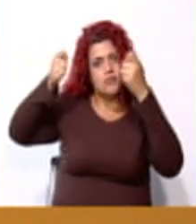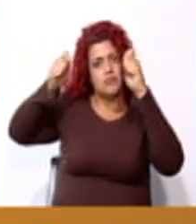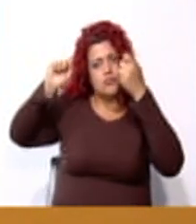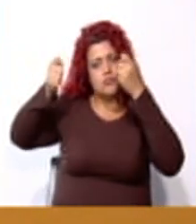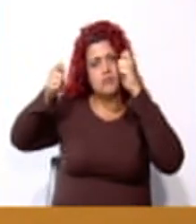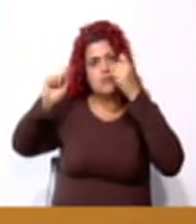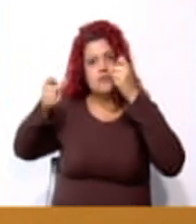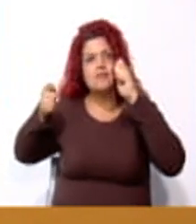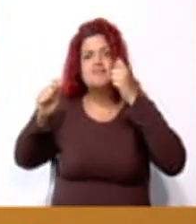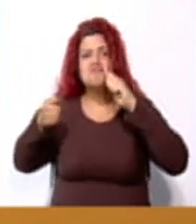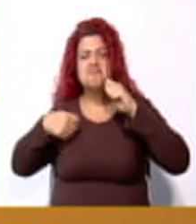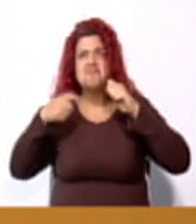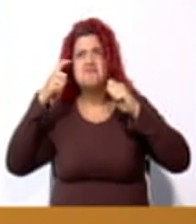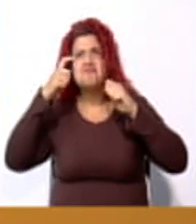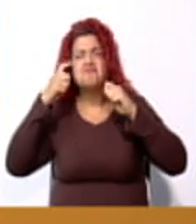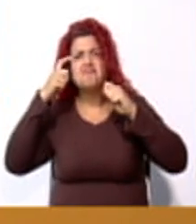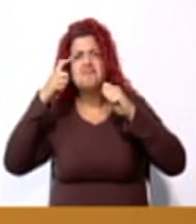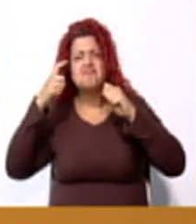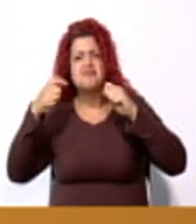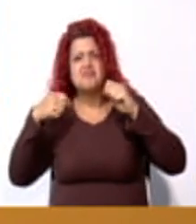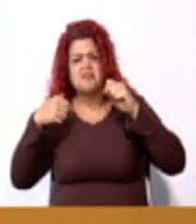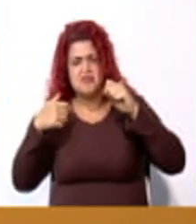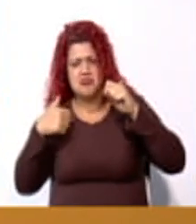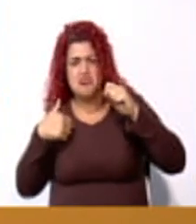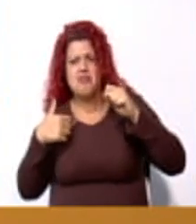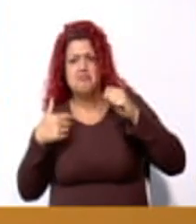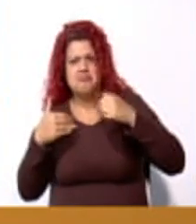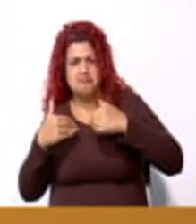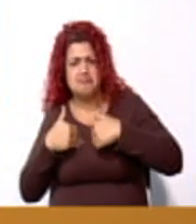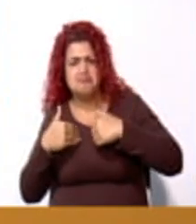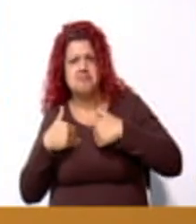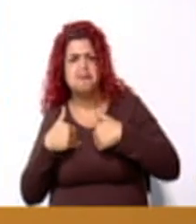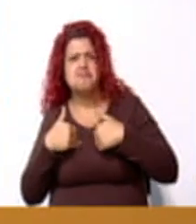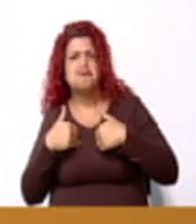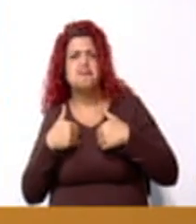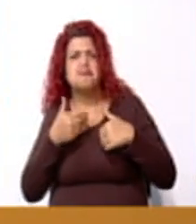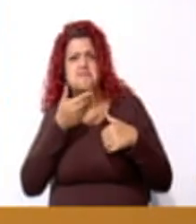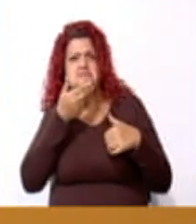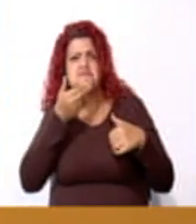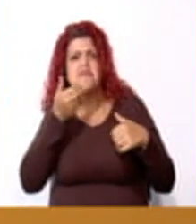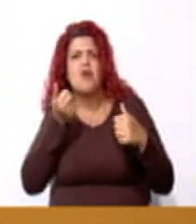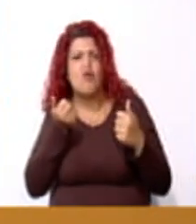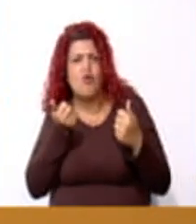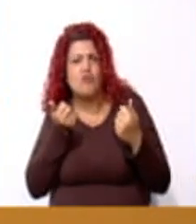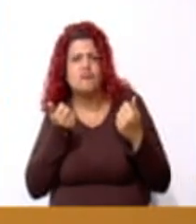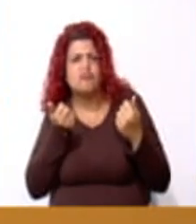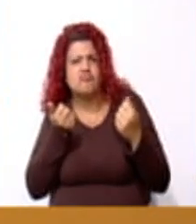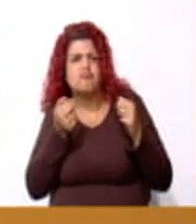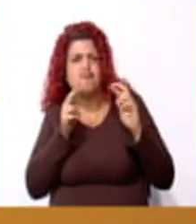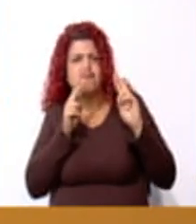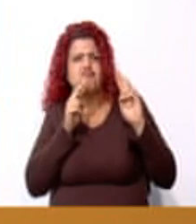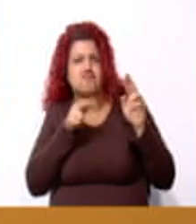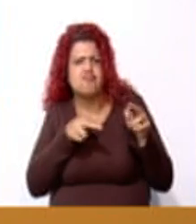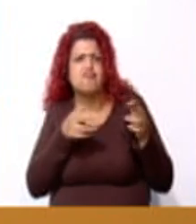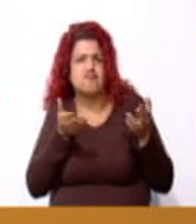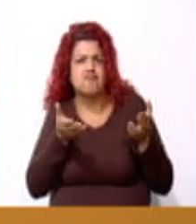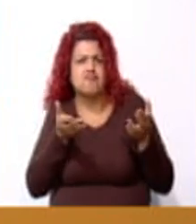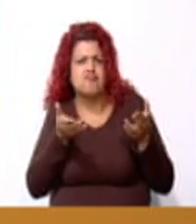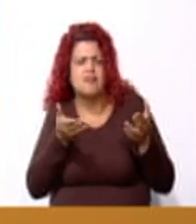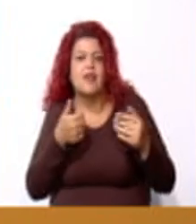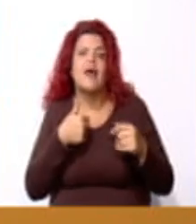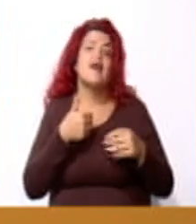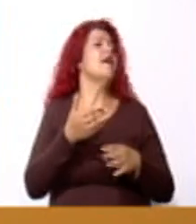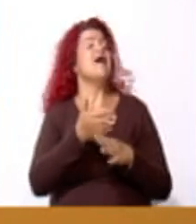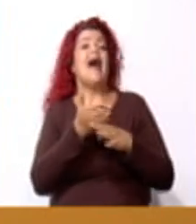pensar y obtener mejores resultados. Antes de iniciar, les voy a pedir